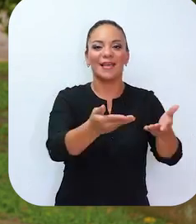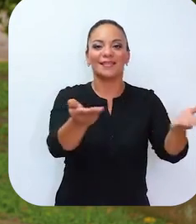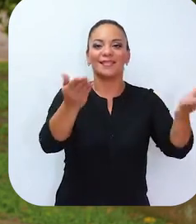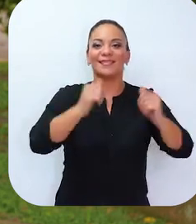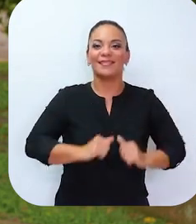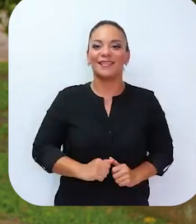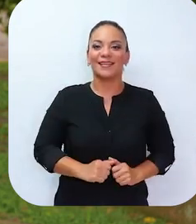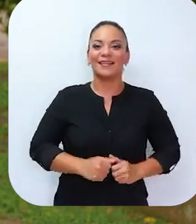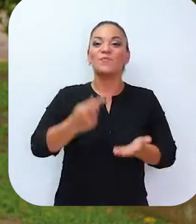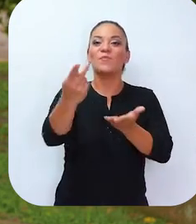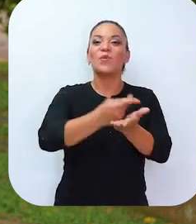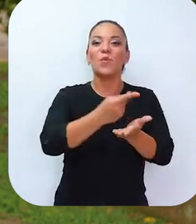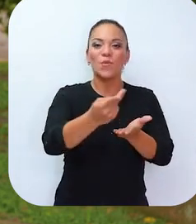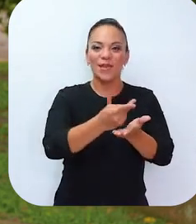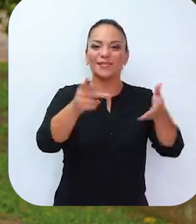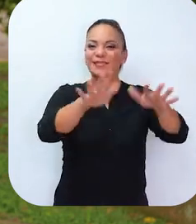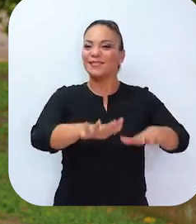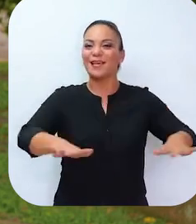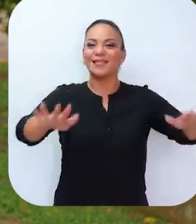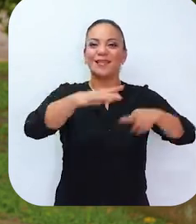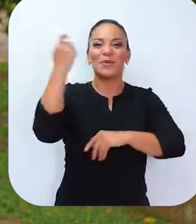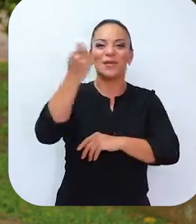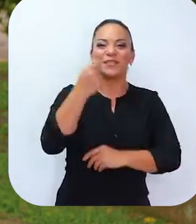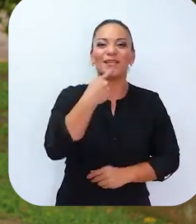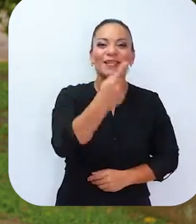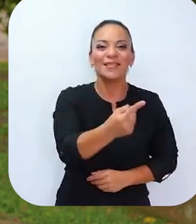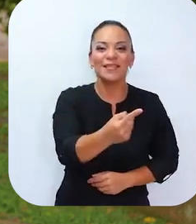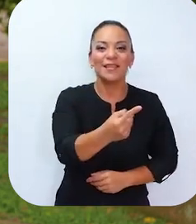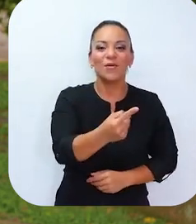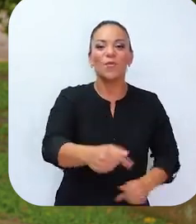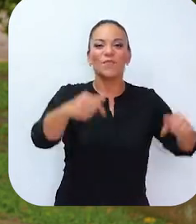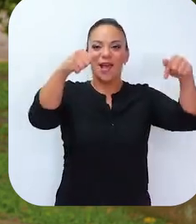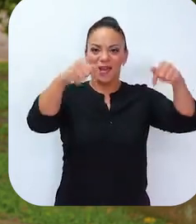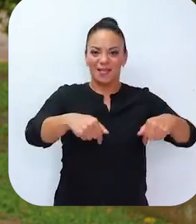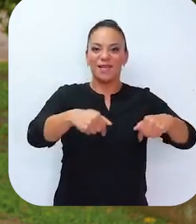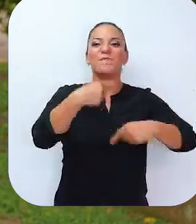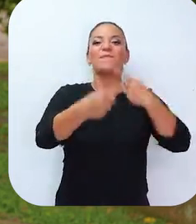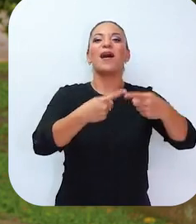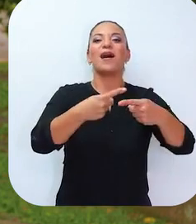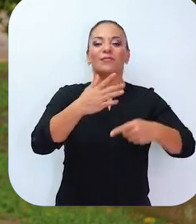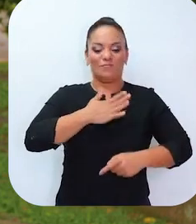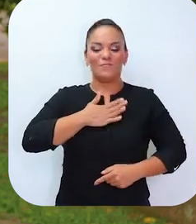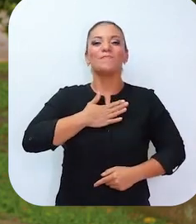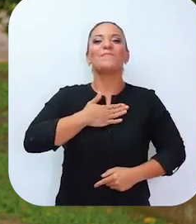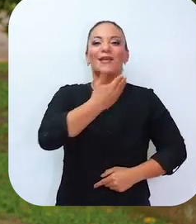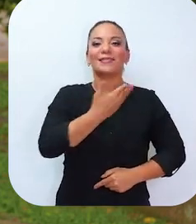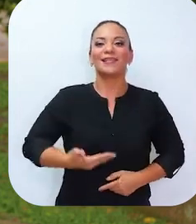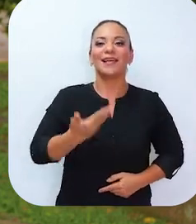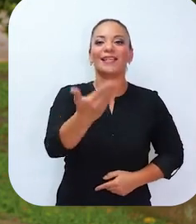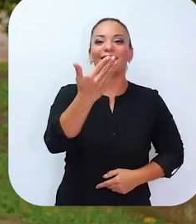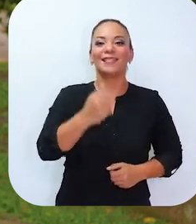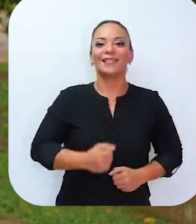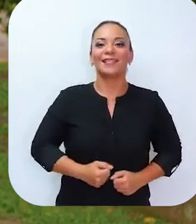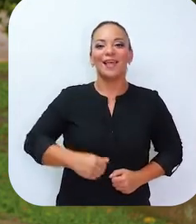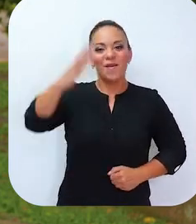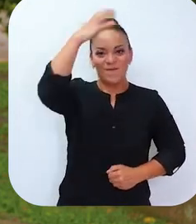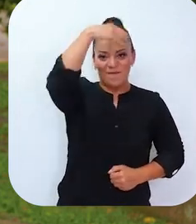la gente. Y a la provincia entera les digo, ¡aquí va su presidente!